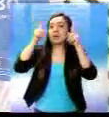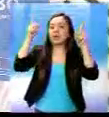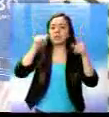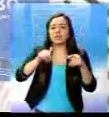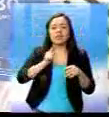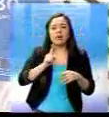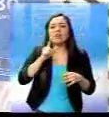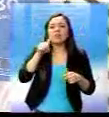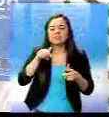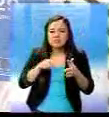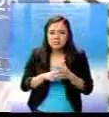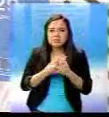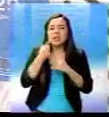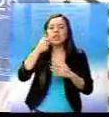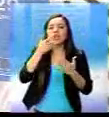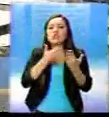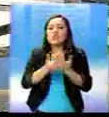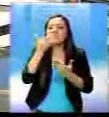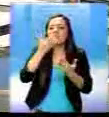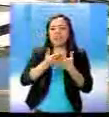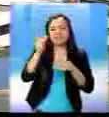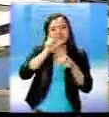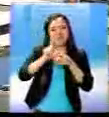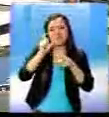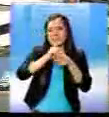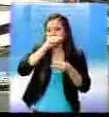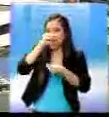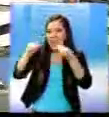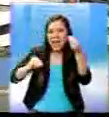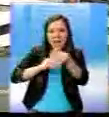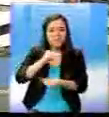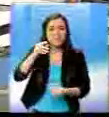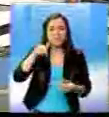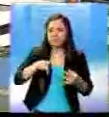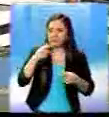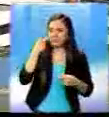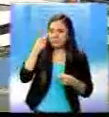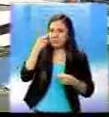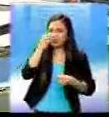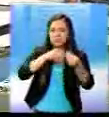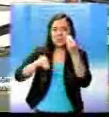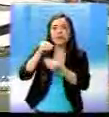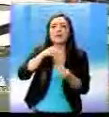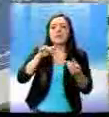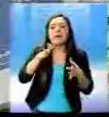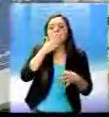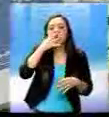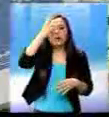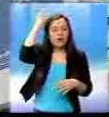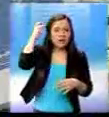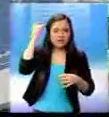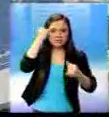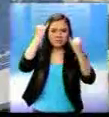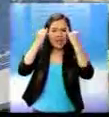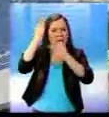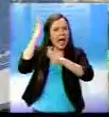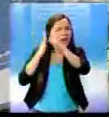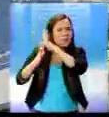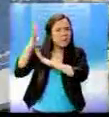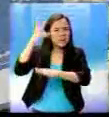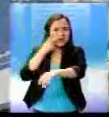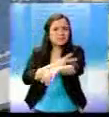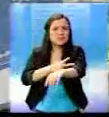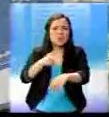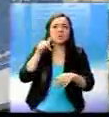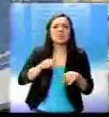nueva era para la humanidad. Según las evidencias científicas encontradas en estelas, calendarios y códices mayas, el quinto sol concluirá el 21 de